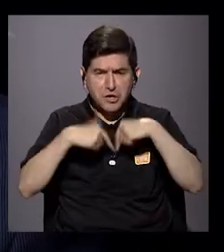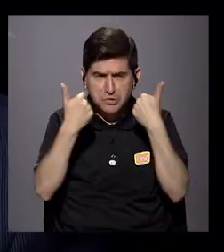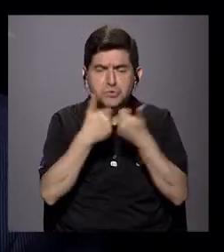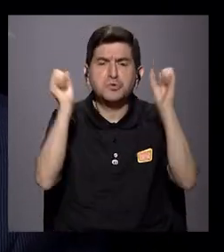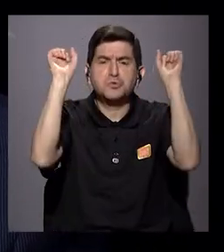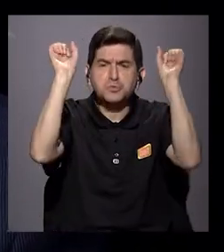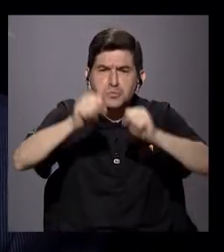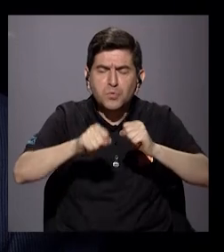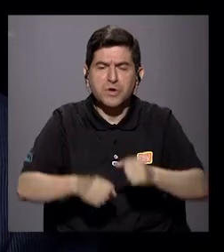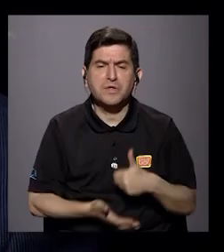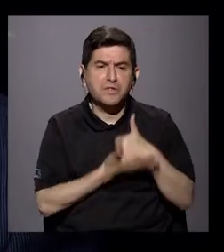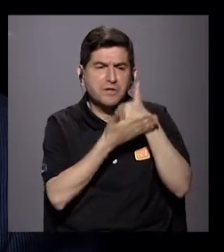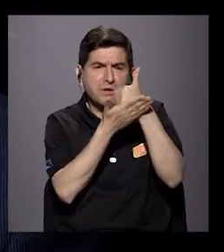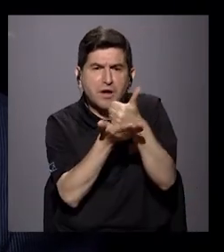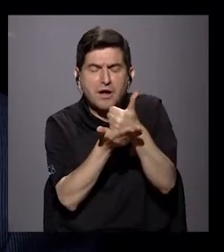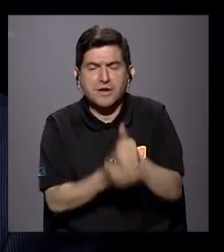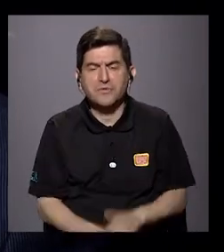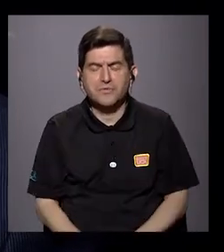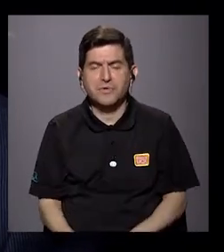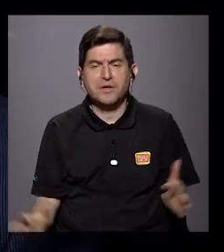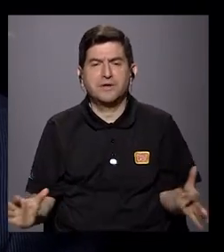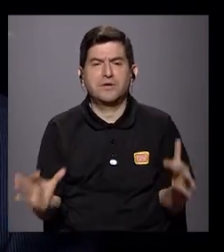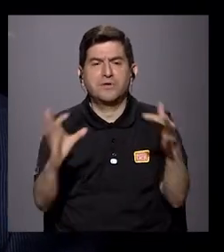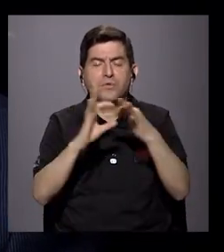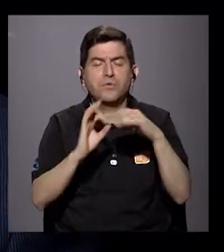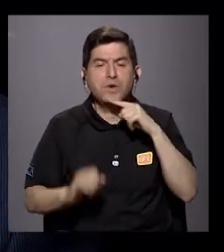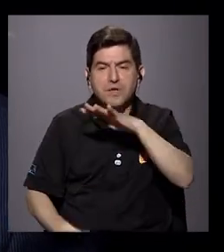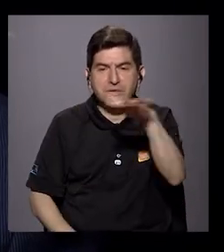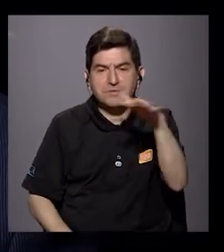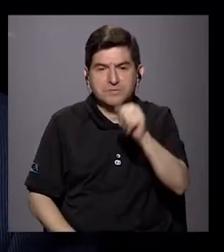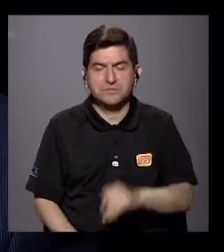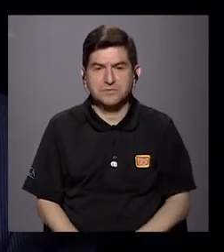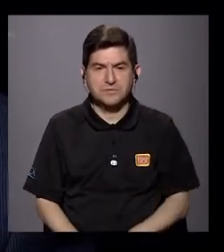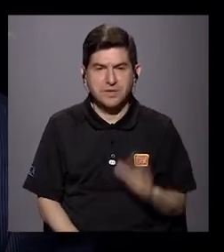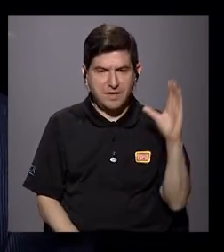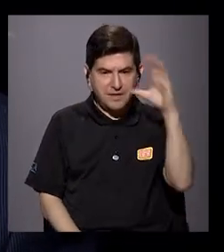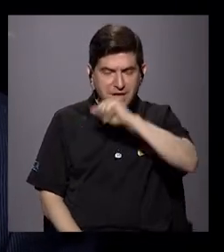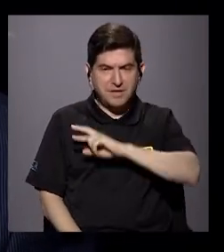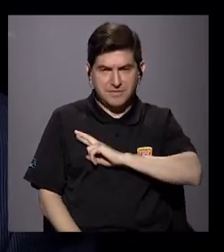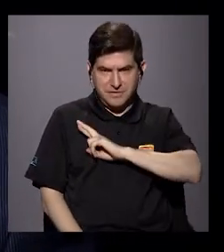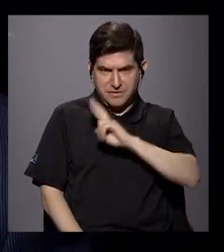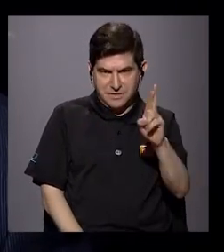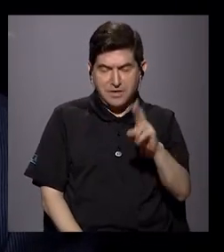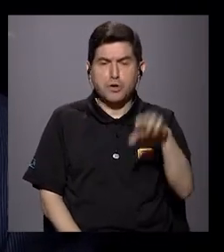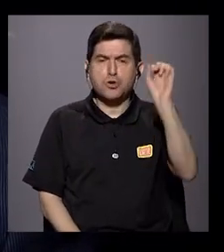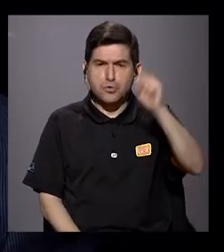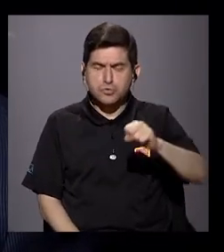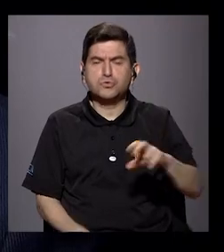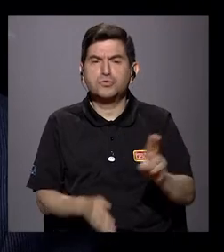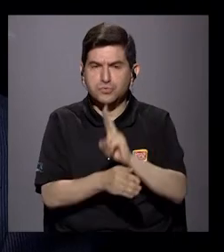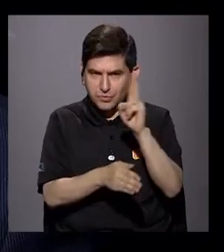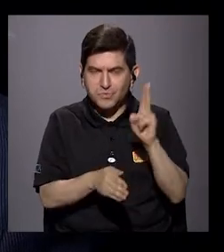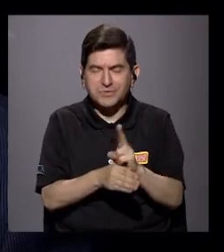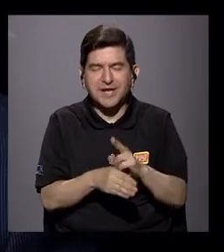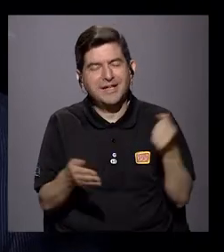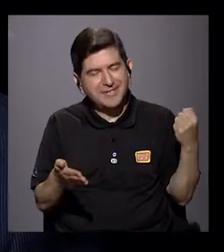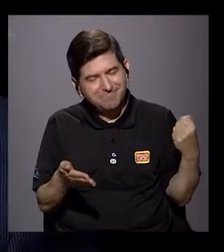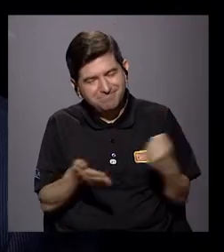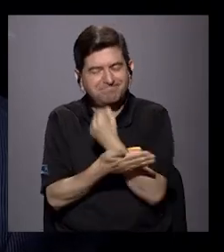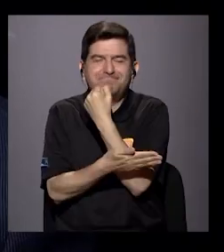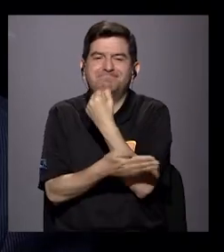pueden servir muy a tono en la realidad, viendo que la religión sí está siendo utilizada,